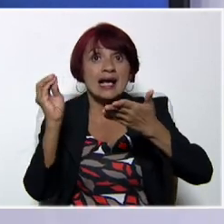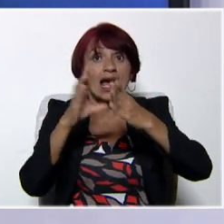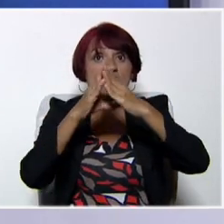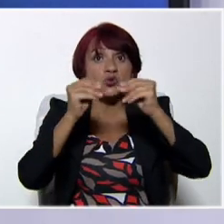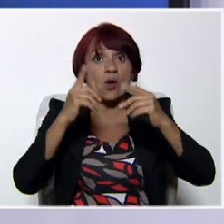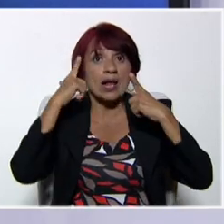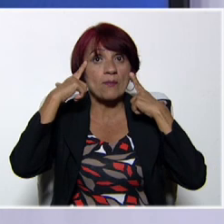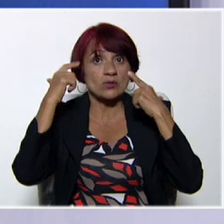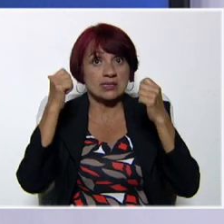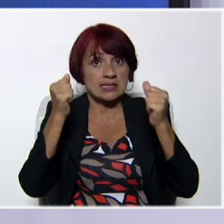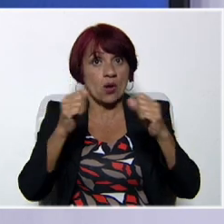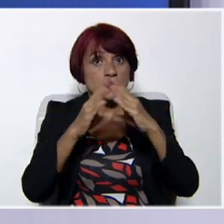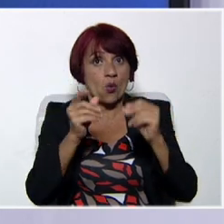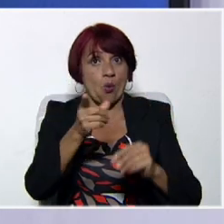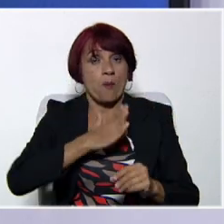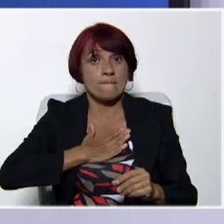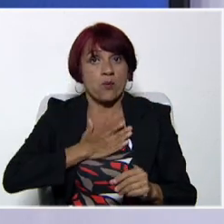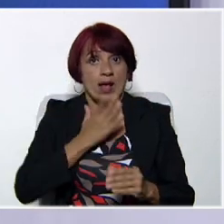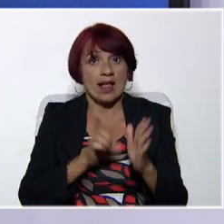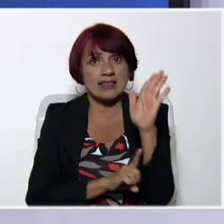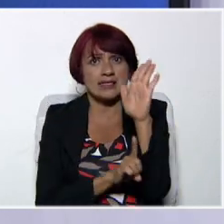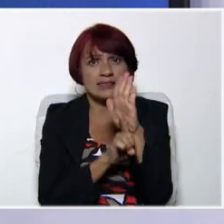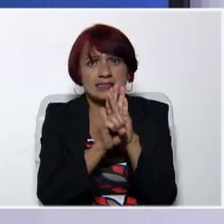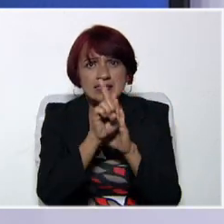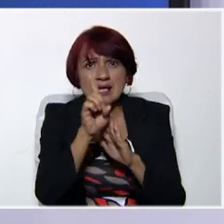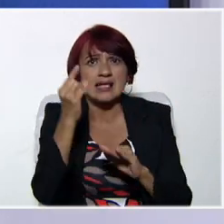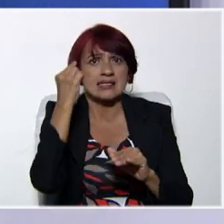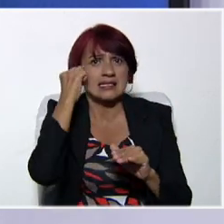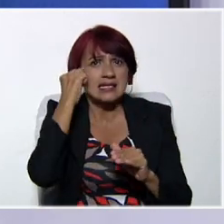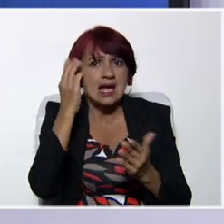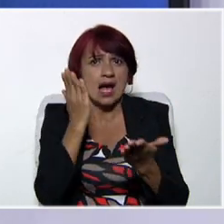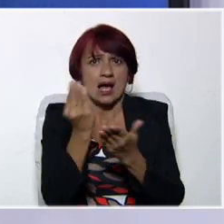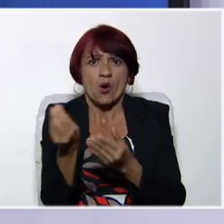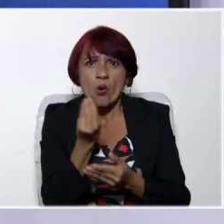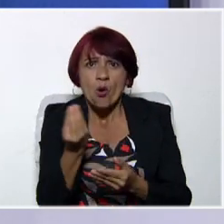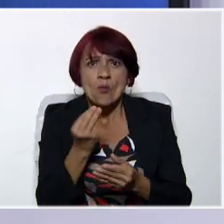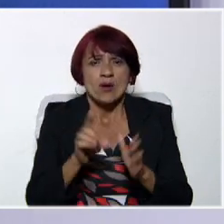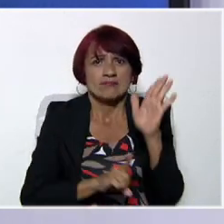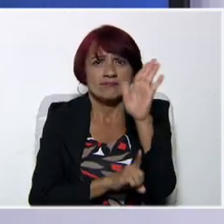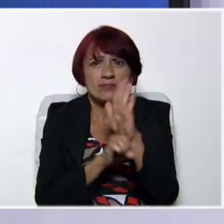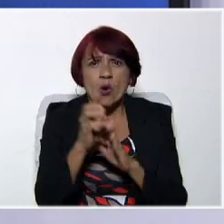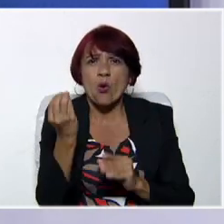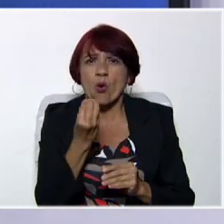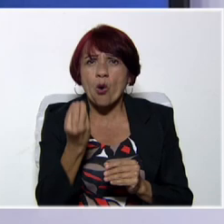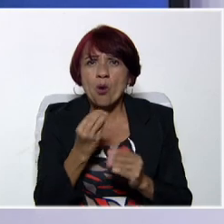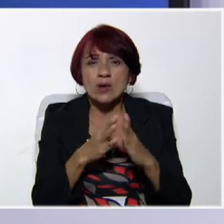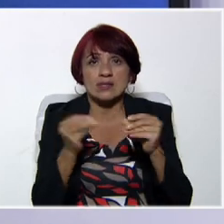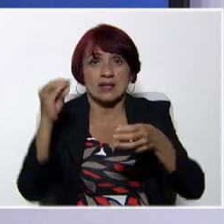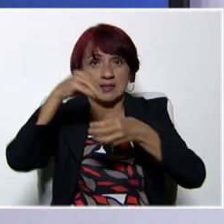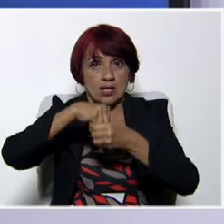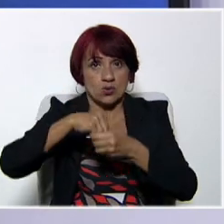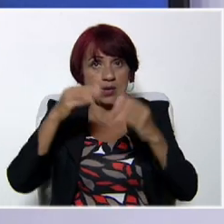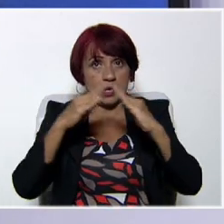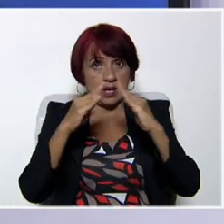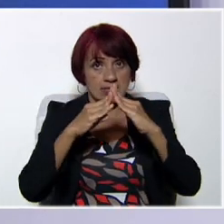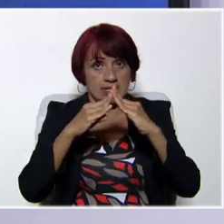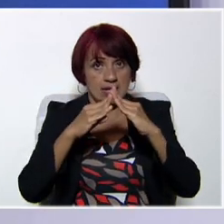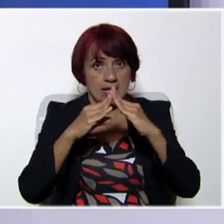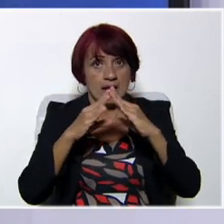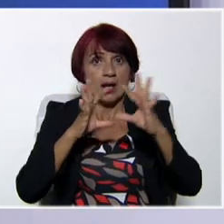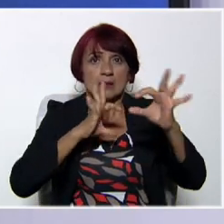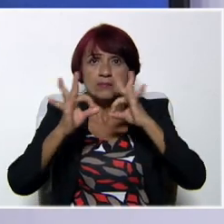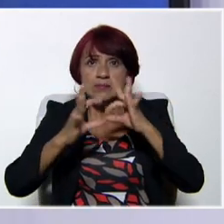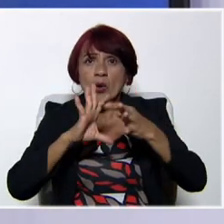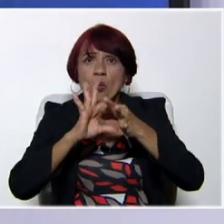que ustedes pueden desarrollar día a día. ¿Cómo nosotros vamos a desarrollar esas potencialidades en casa? ¿En confinamiento